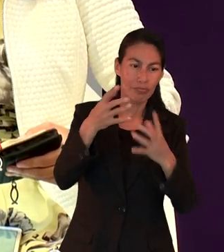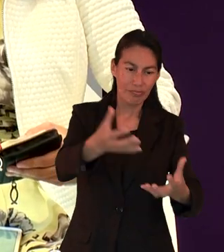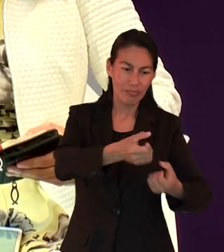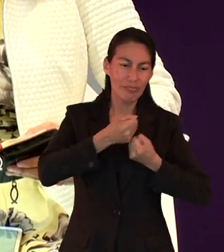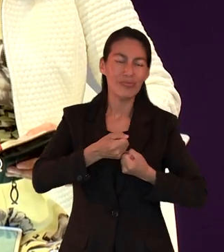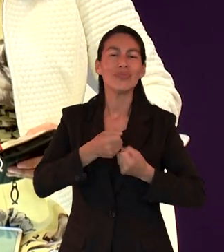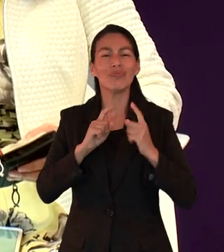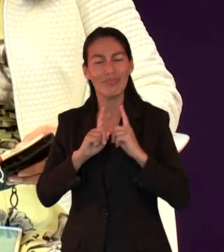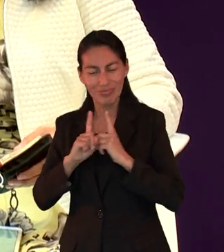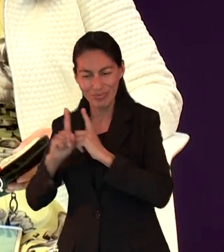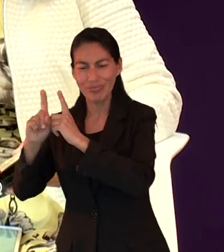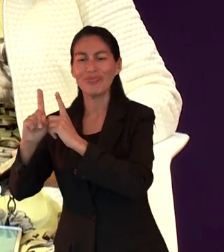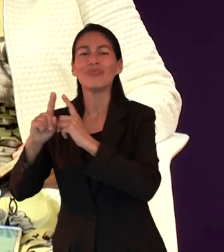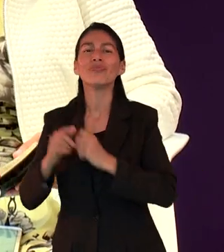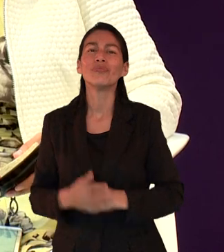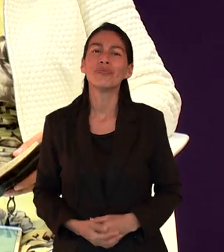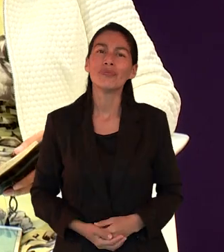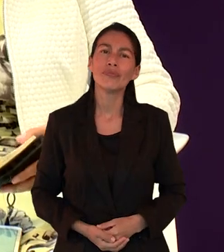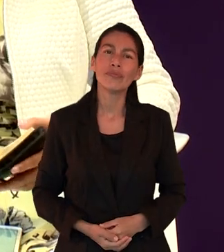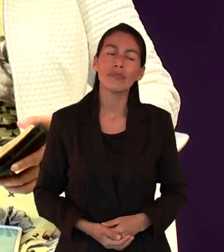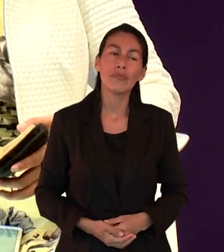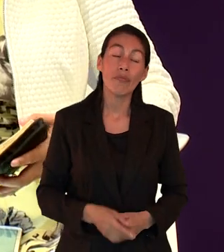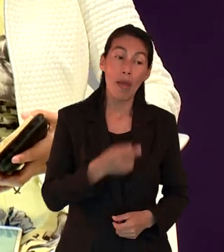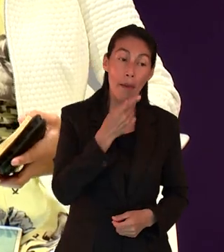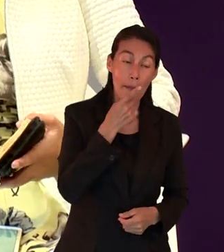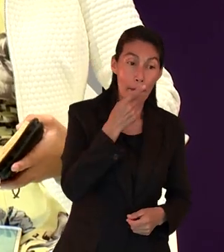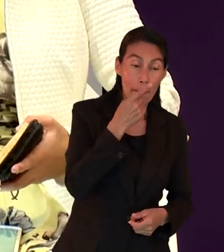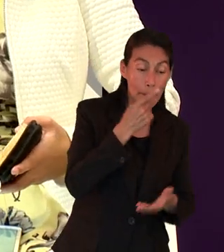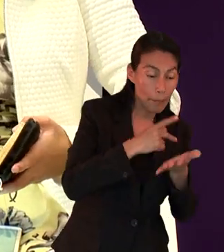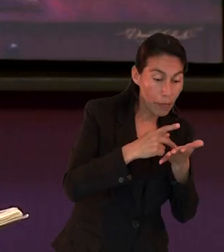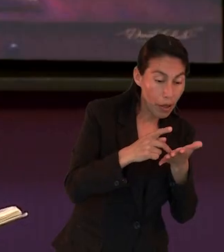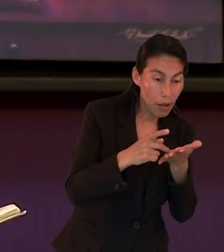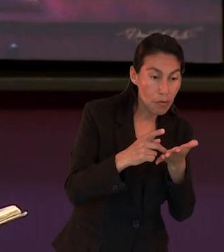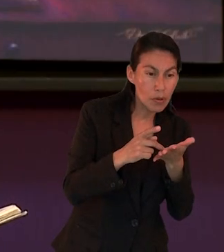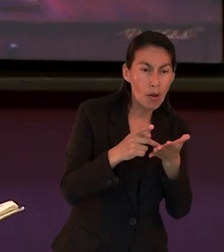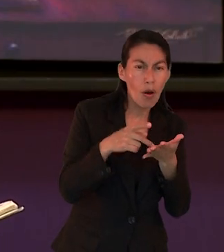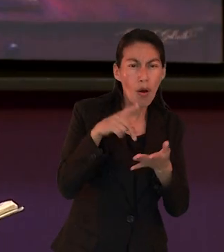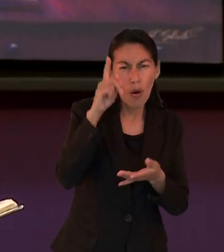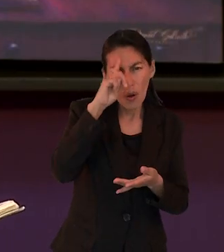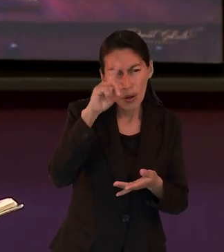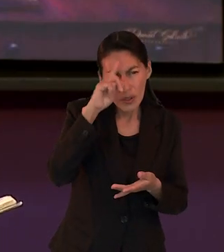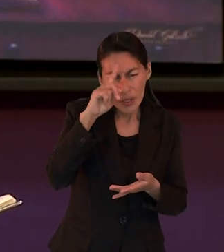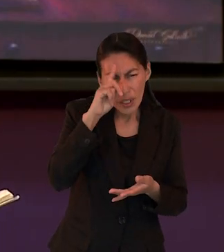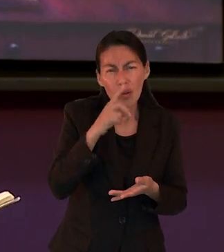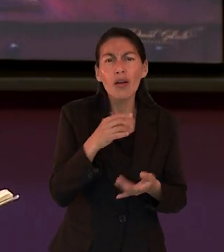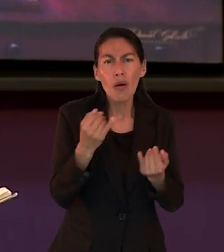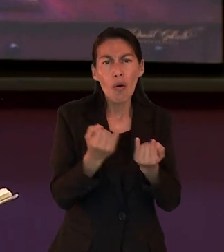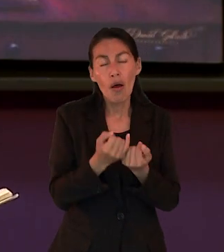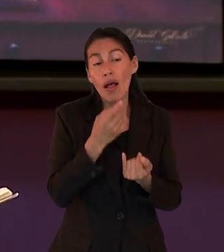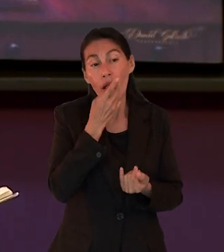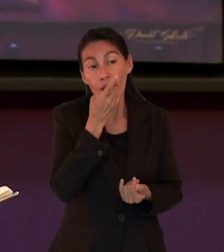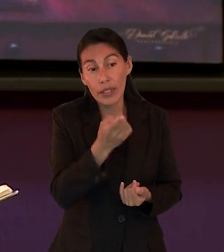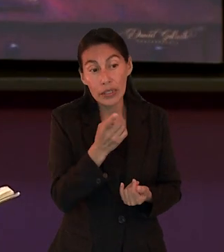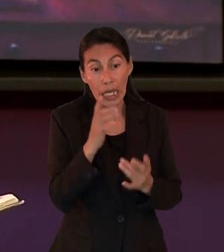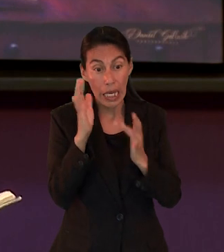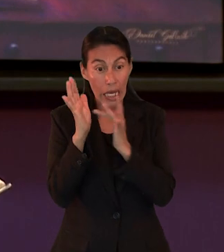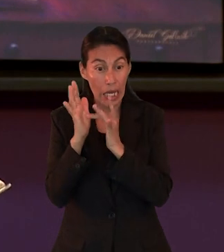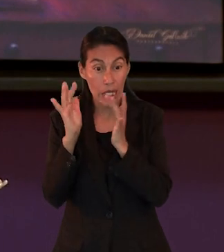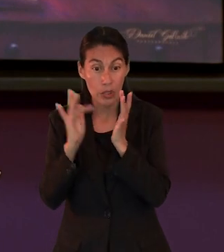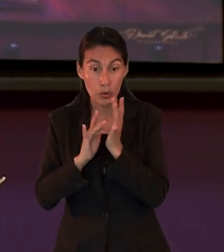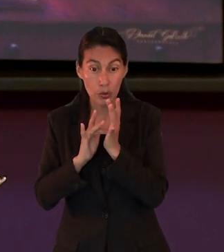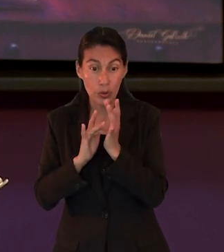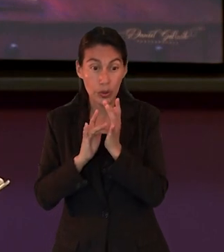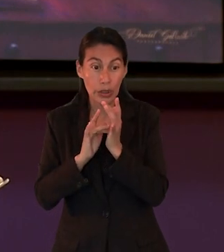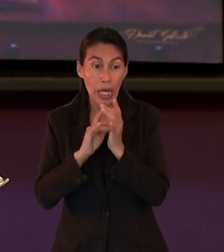su mismo y tome su cruz y sígame. Algo que también Pablo exhorta que es lo que mencionaba Frania